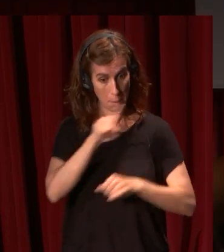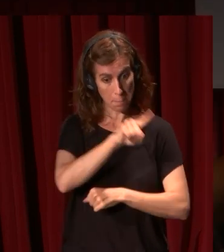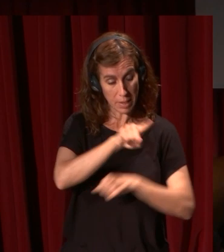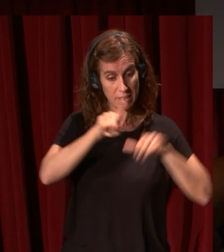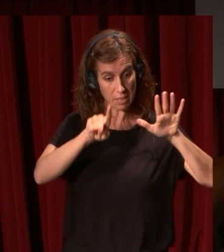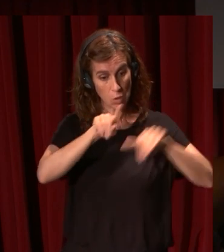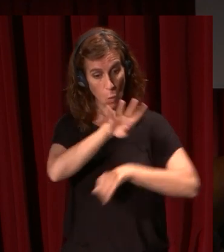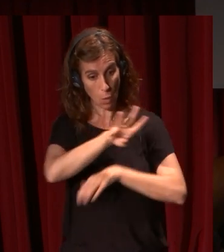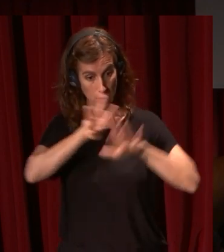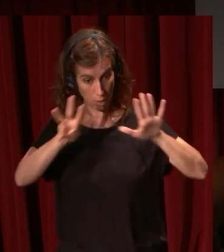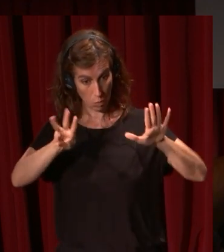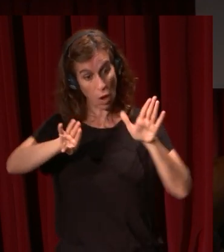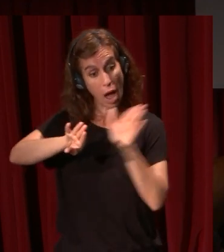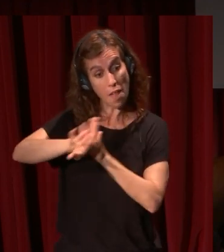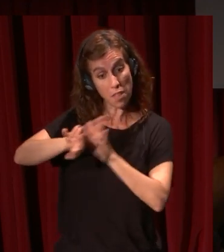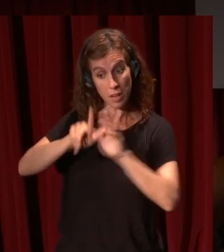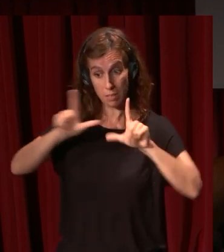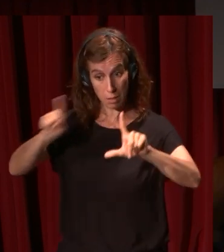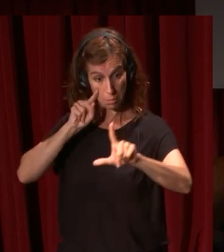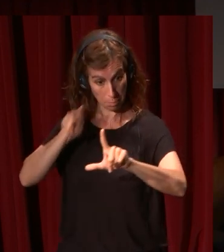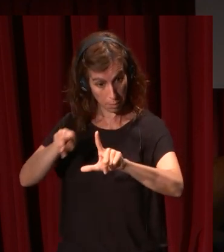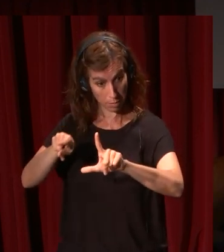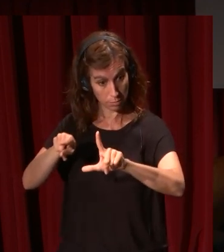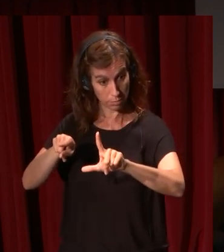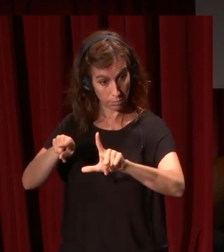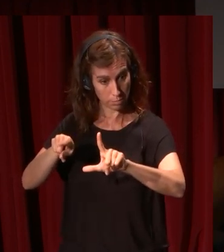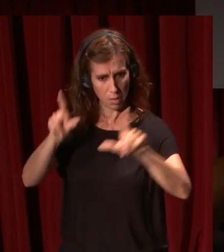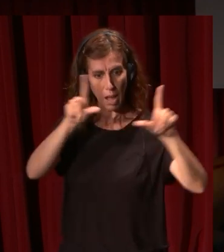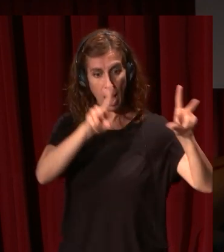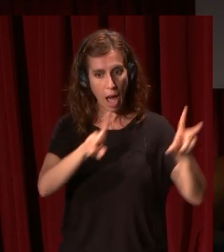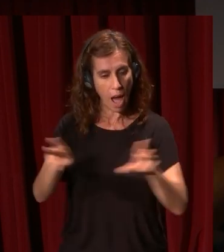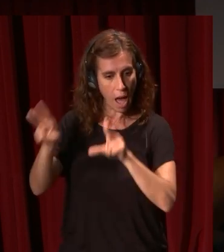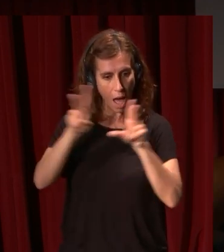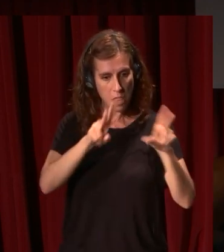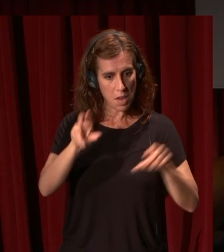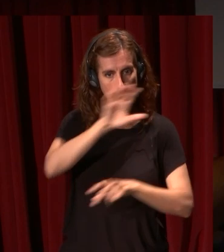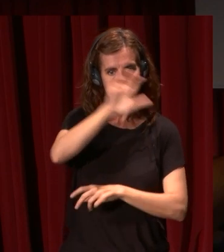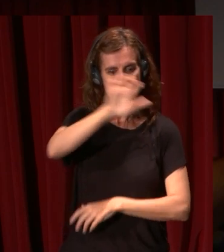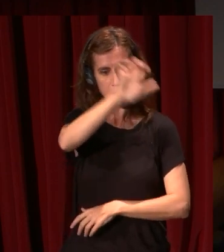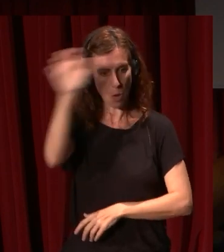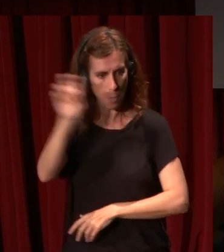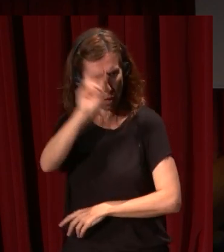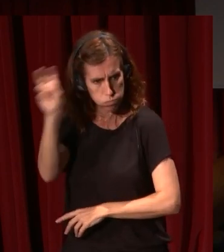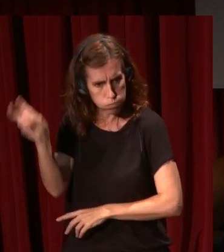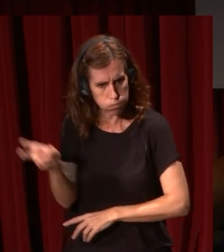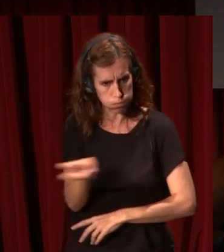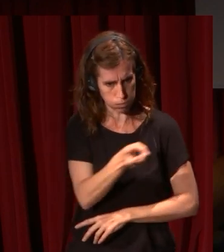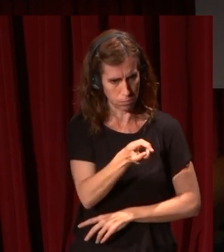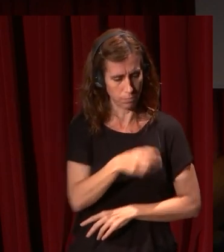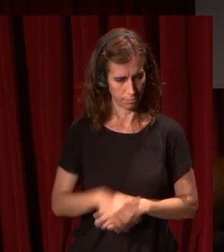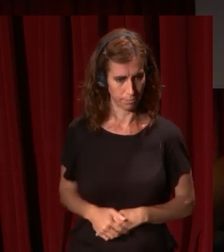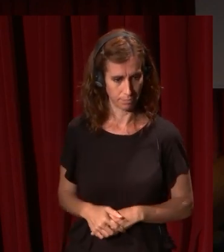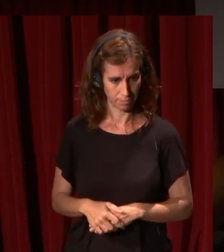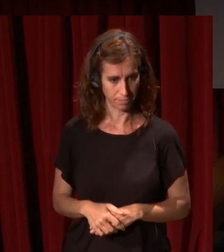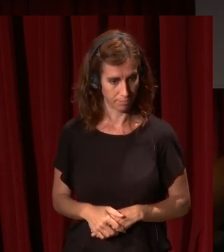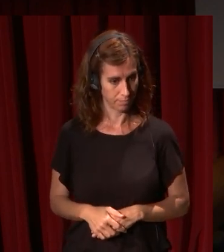la escena que veis a la derecha es una escena que lleva representantes de varios países europeos a esa ciudad alemana en el estado de Westfalia